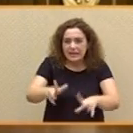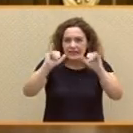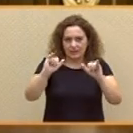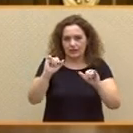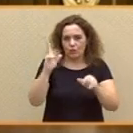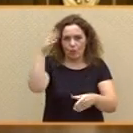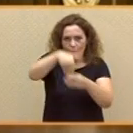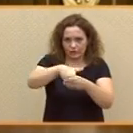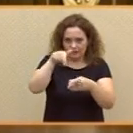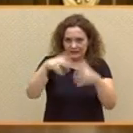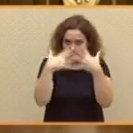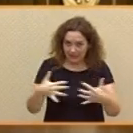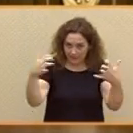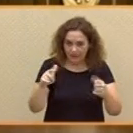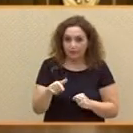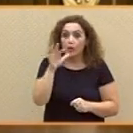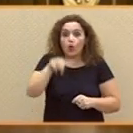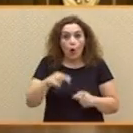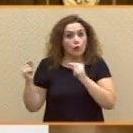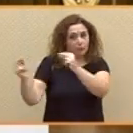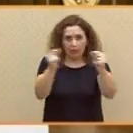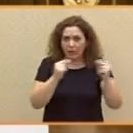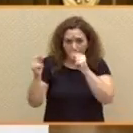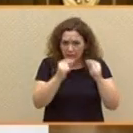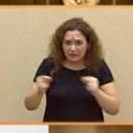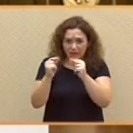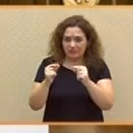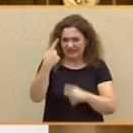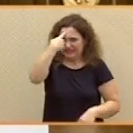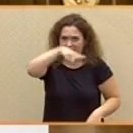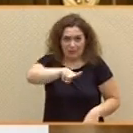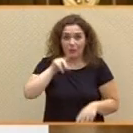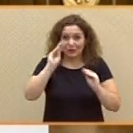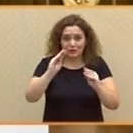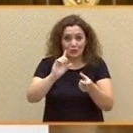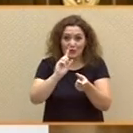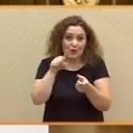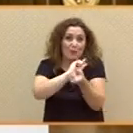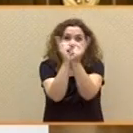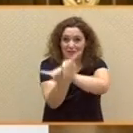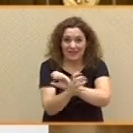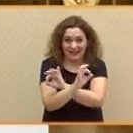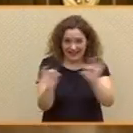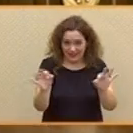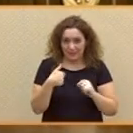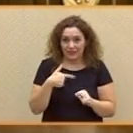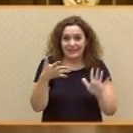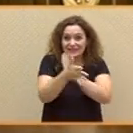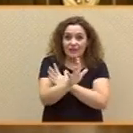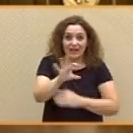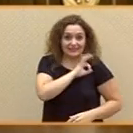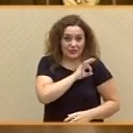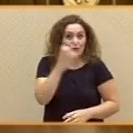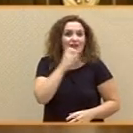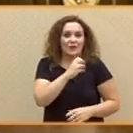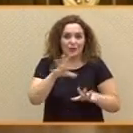Hoy vamos a debater aquí sabiendo que este debate no va a cambiar su suerte. No va a ser usted, investido presidente, señor Rajoy,